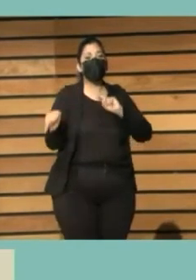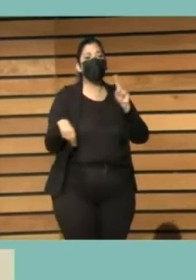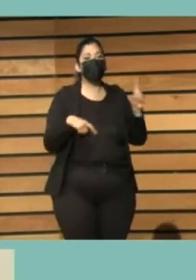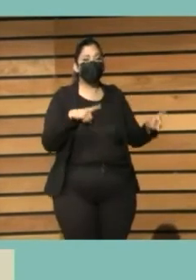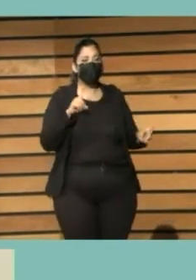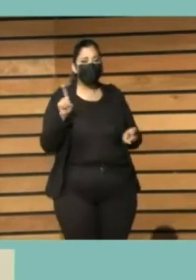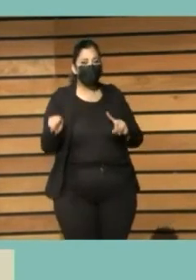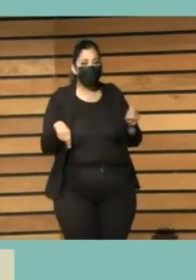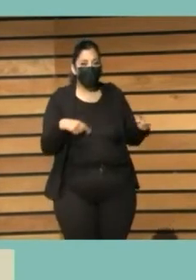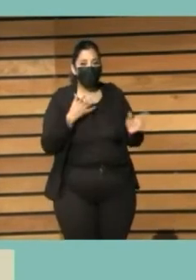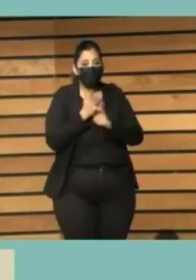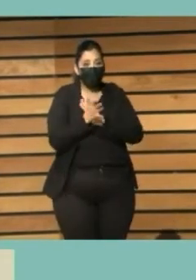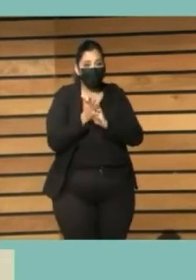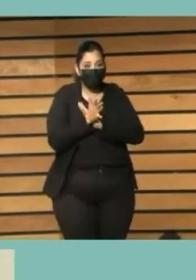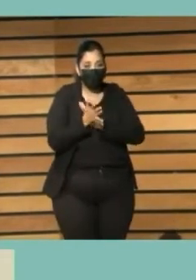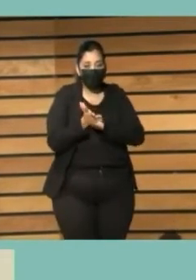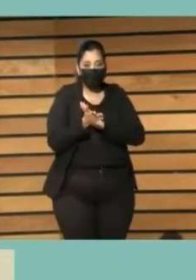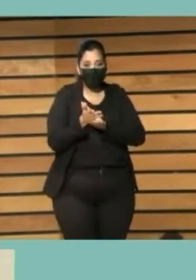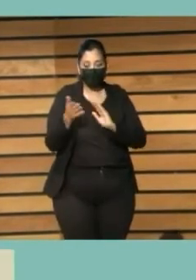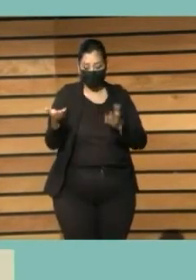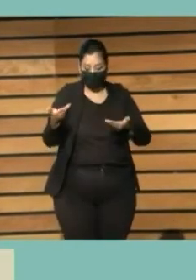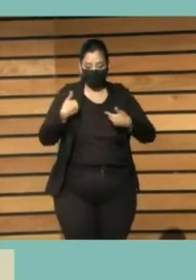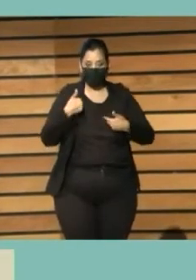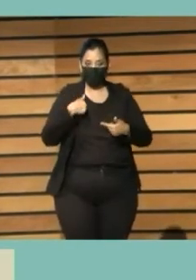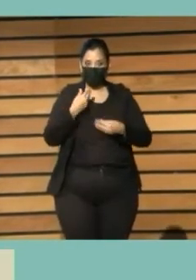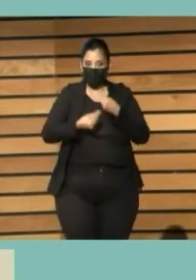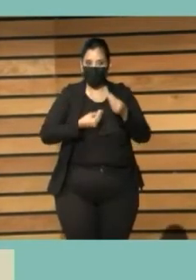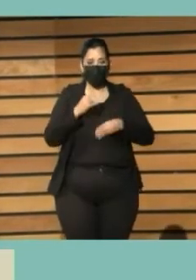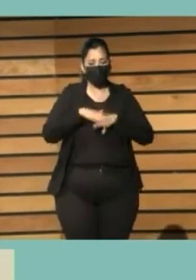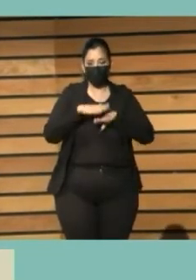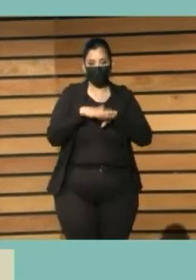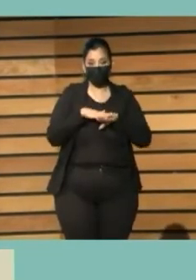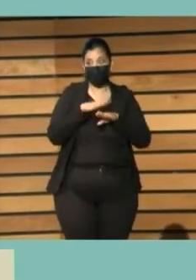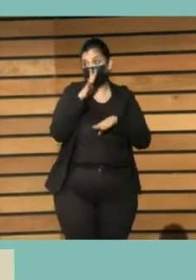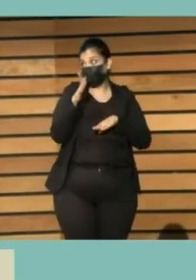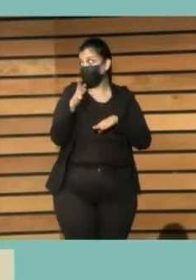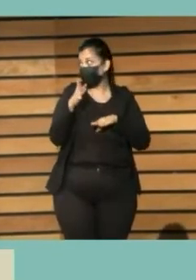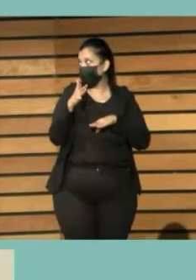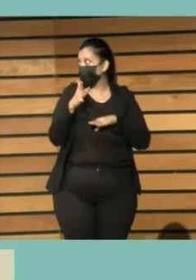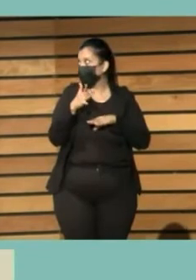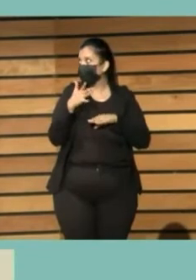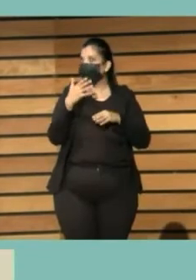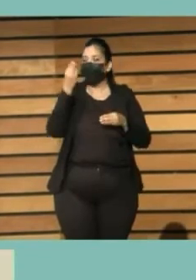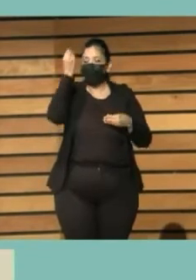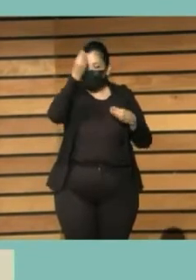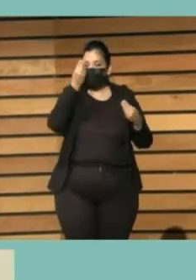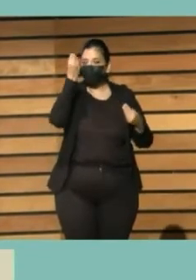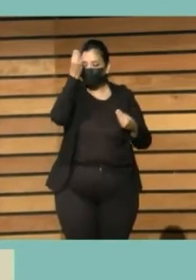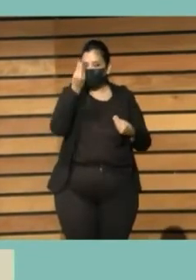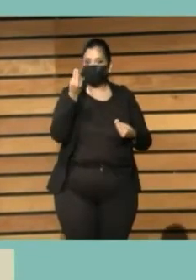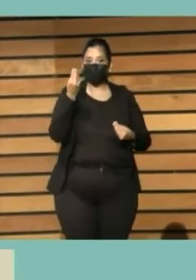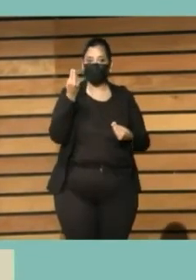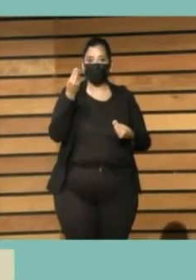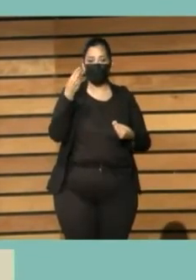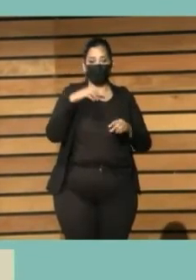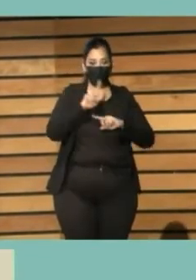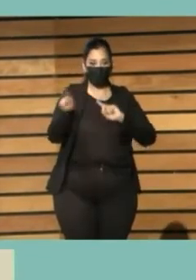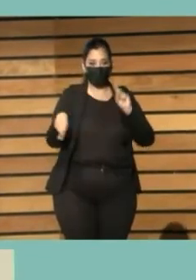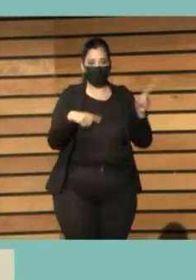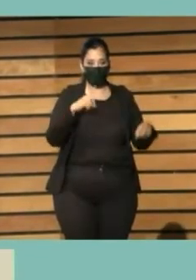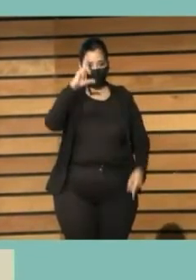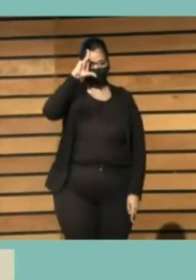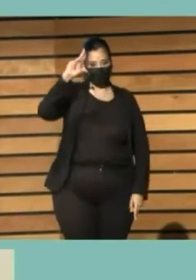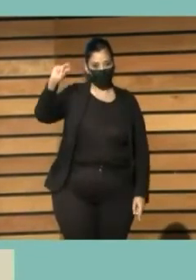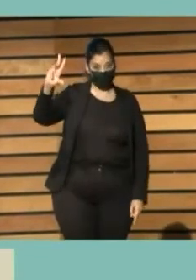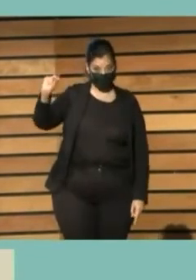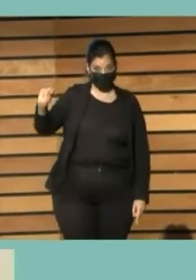todas las alianzas, porque las últimas investigaciones le dan más sabiduría y parece ser que es